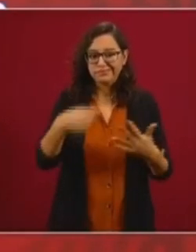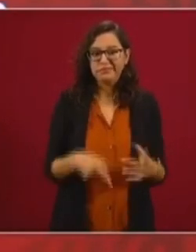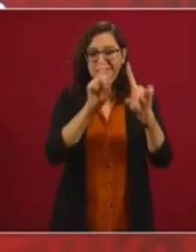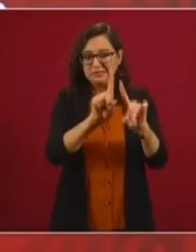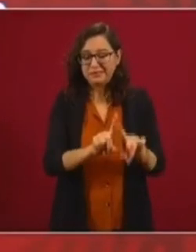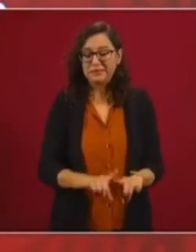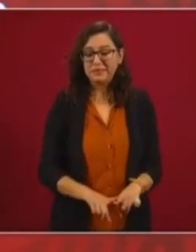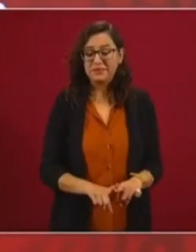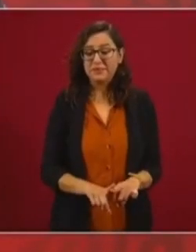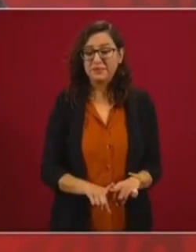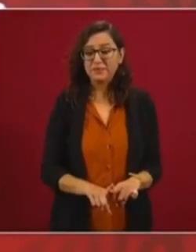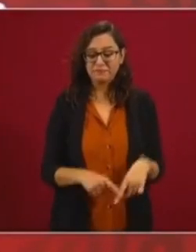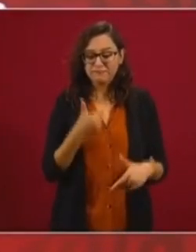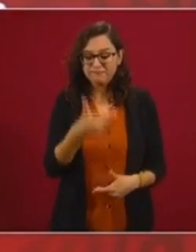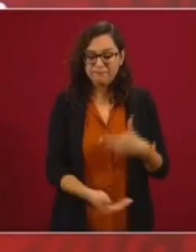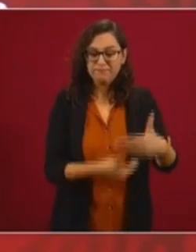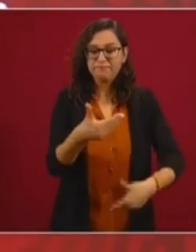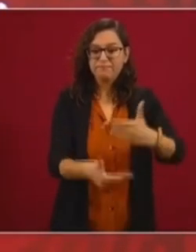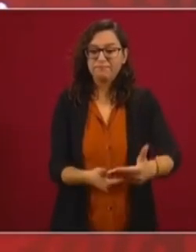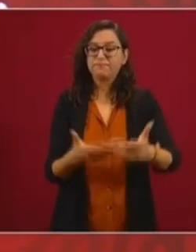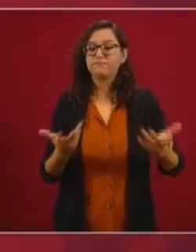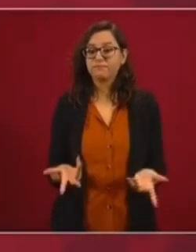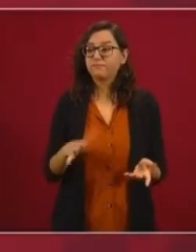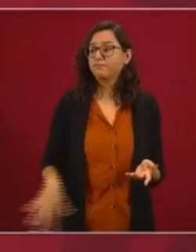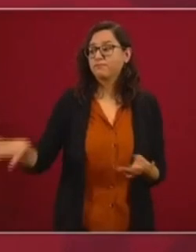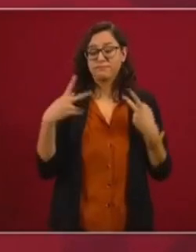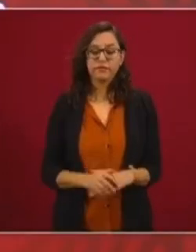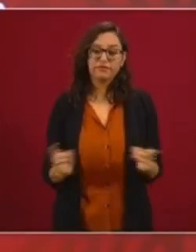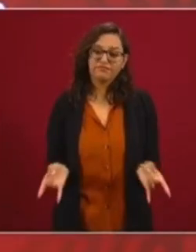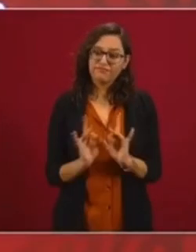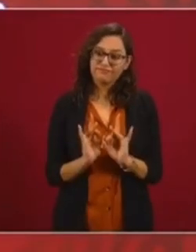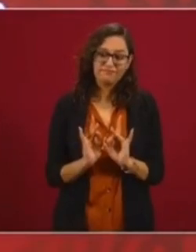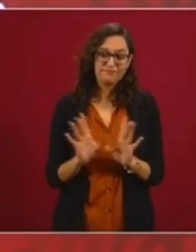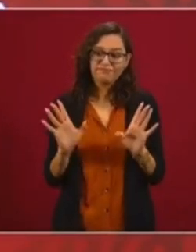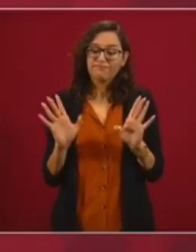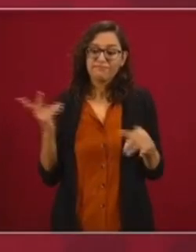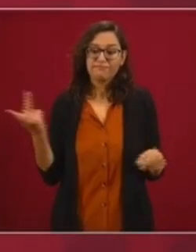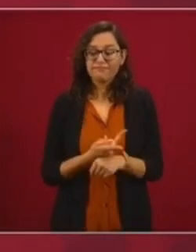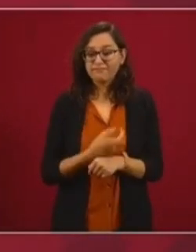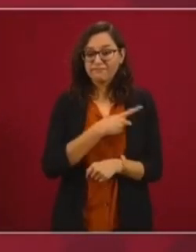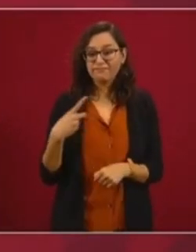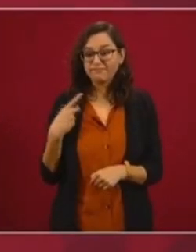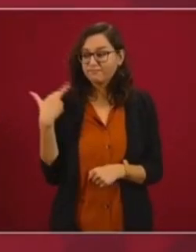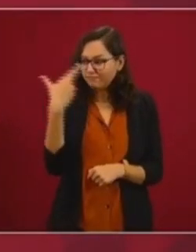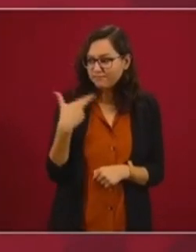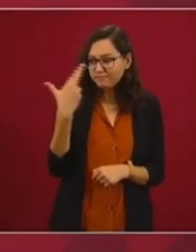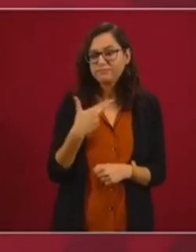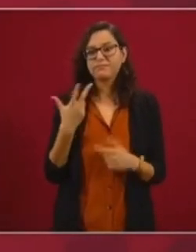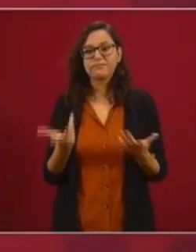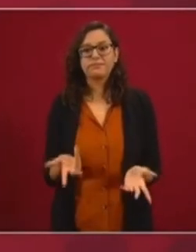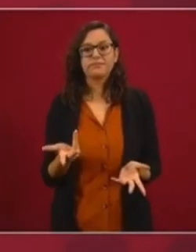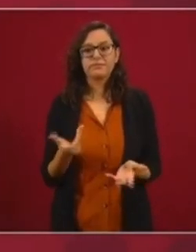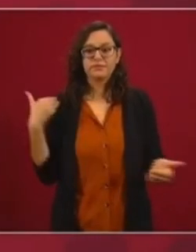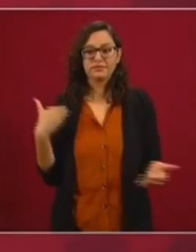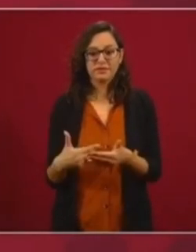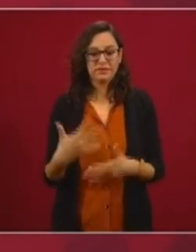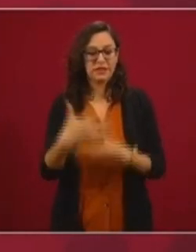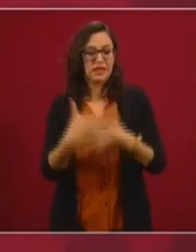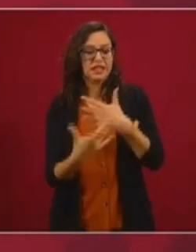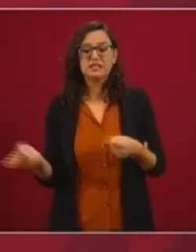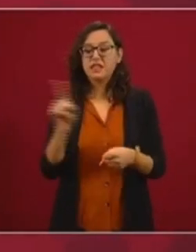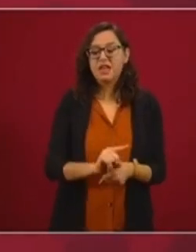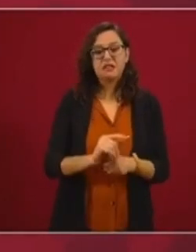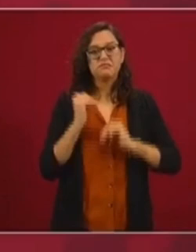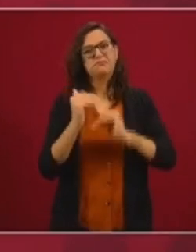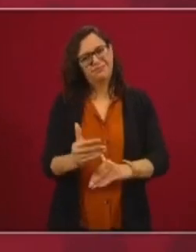procesos que tienen que ver con la democracia. Hay que revisar también, porque no es posible que solo 15 días, cada vez